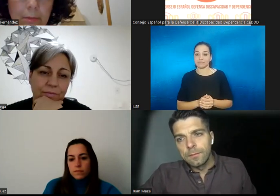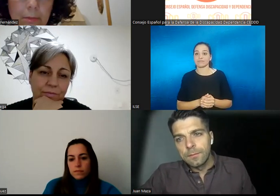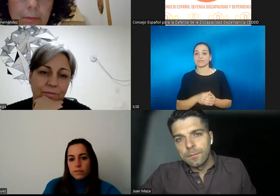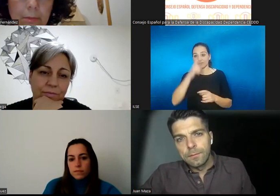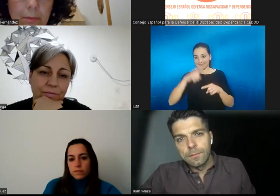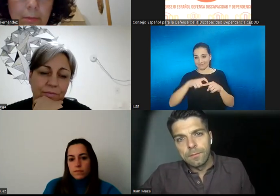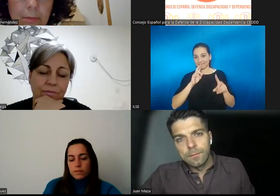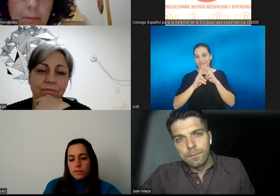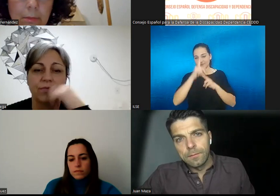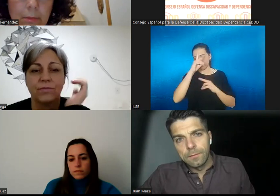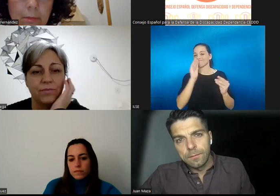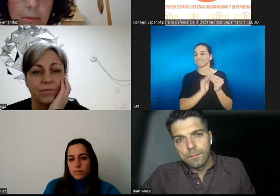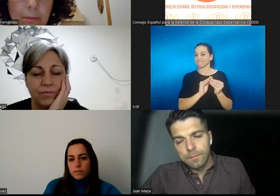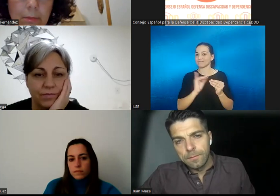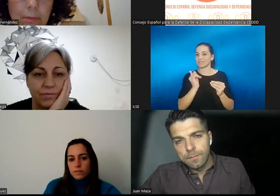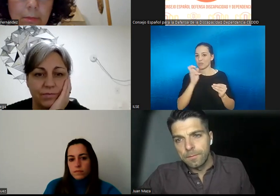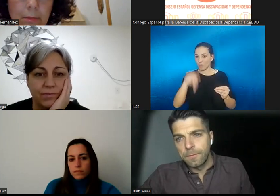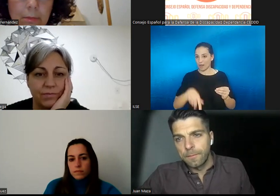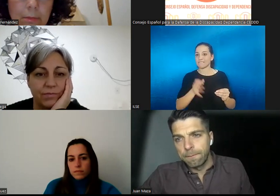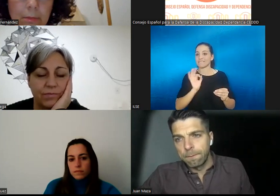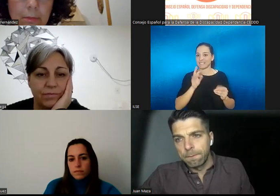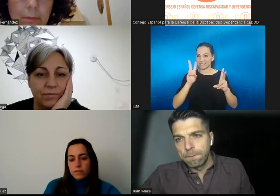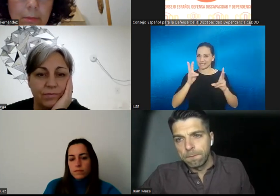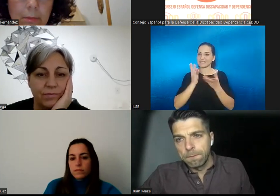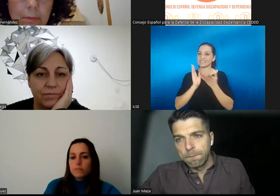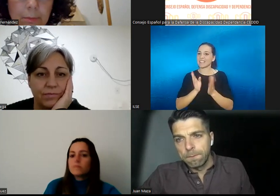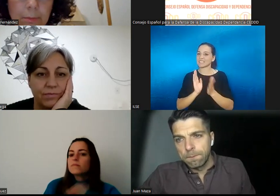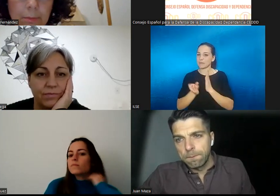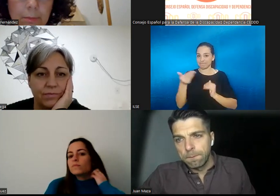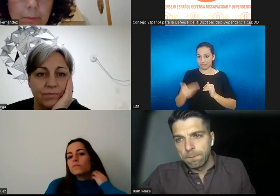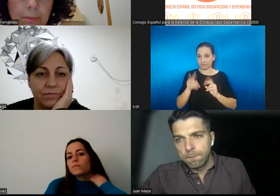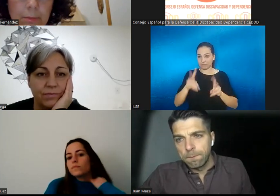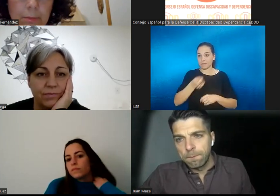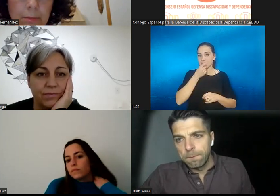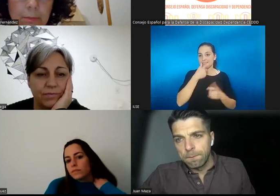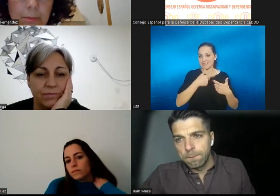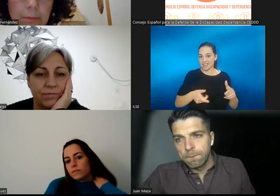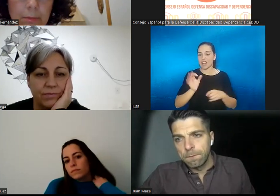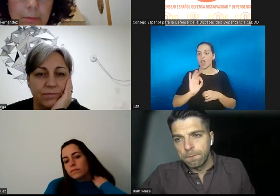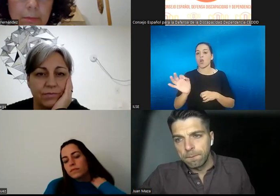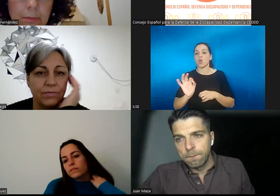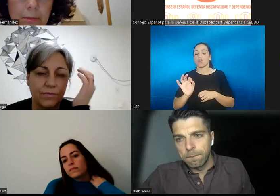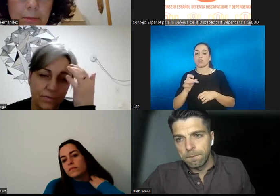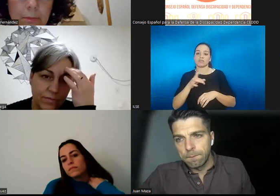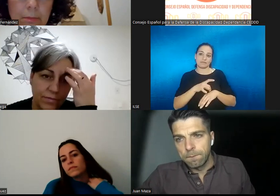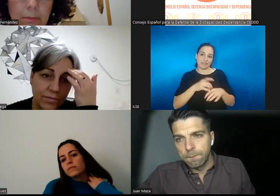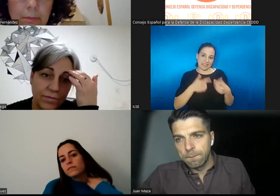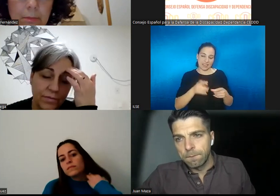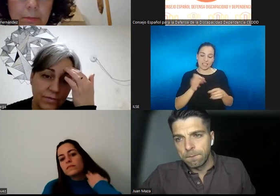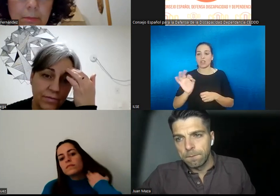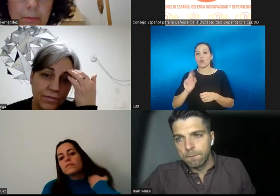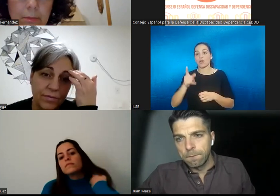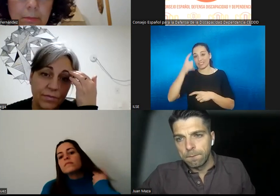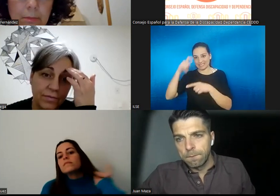esto creo con lo de la adherencia al tratamiento que yo creo que en casi toda tanto en la medicina como en la psicología que es muy predictora de